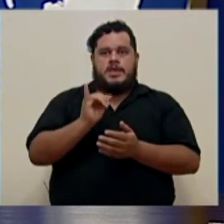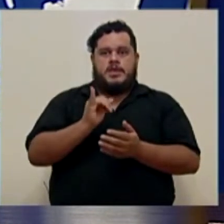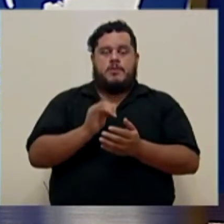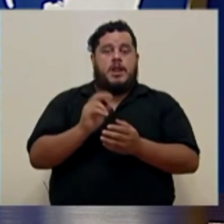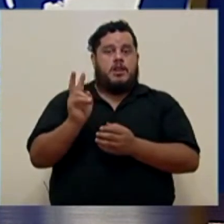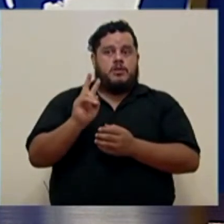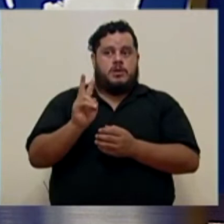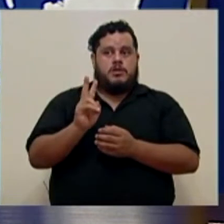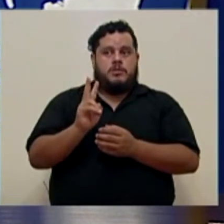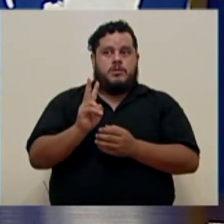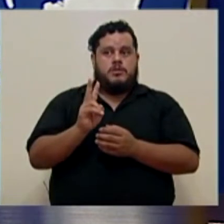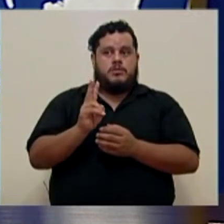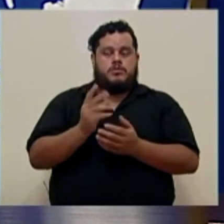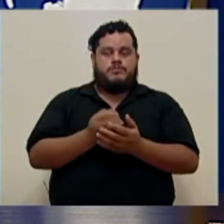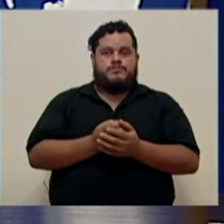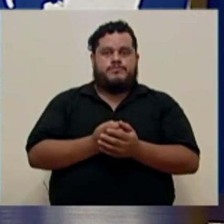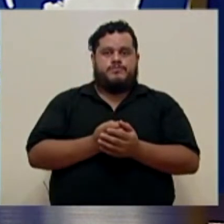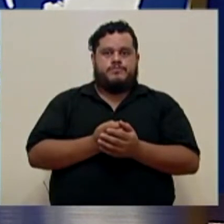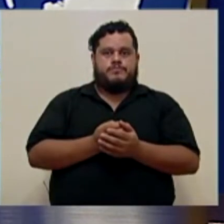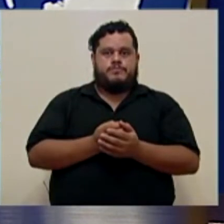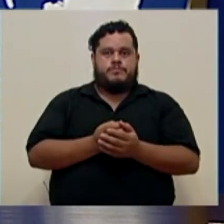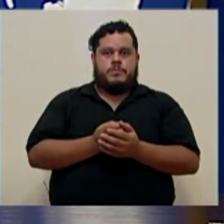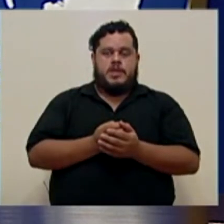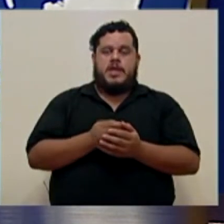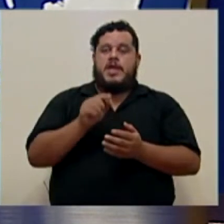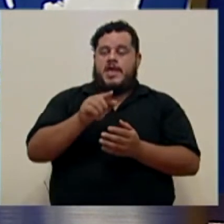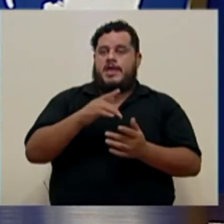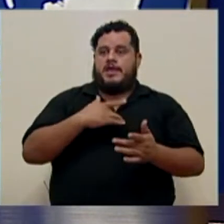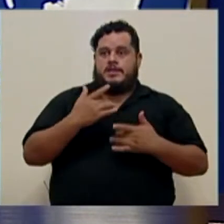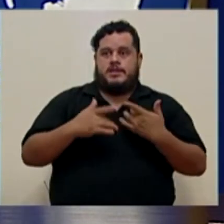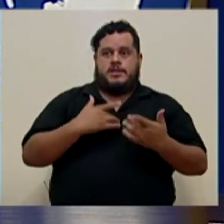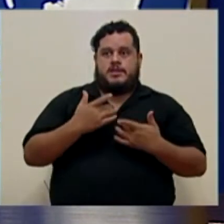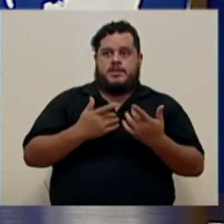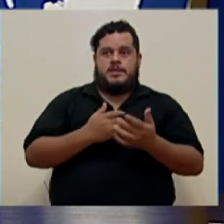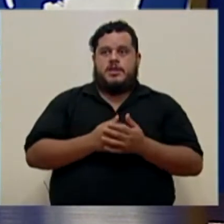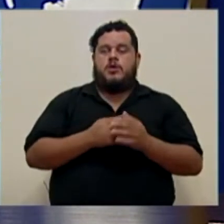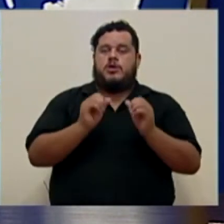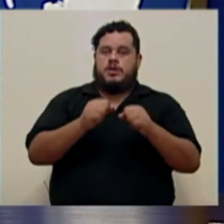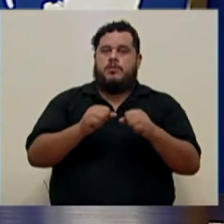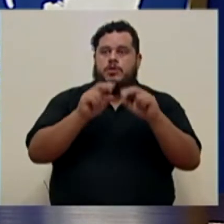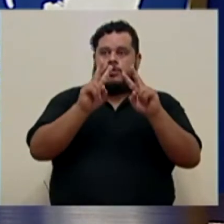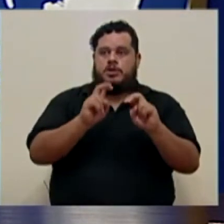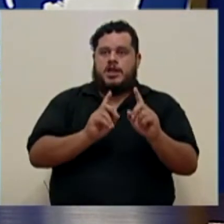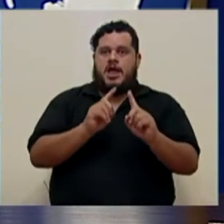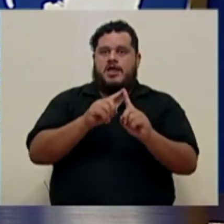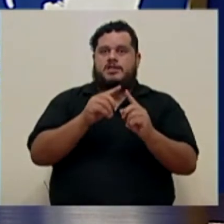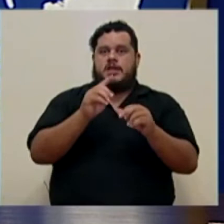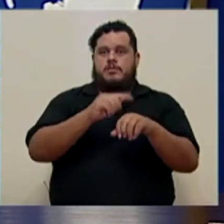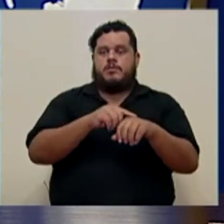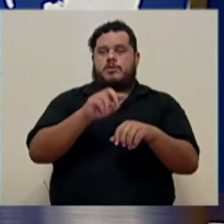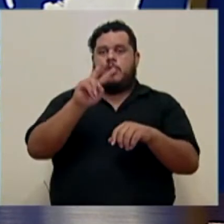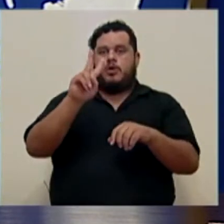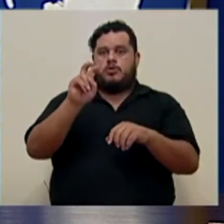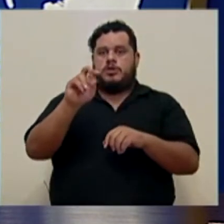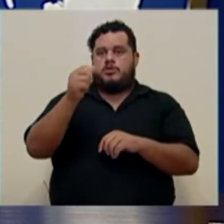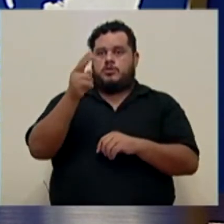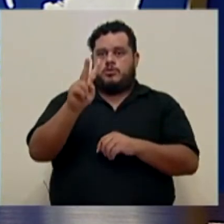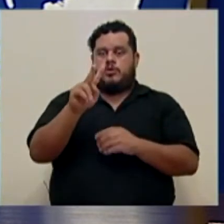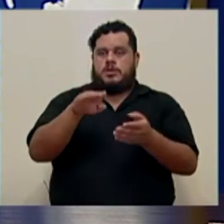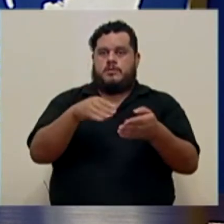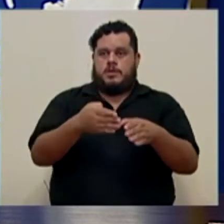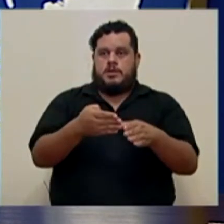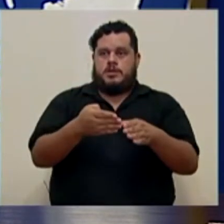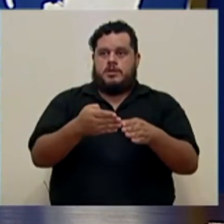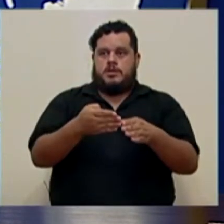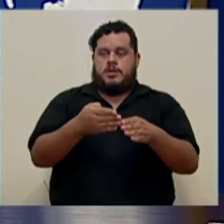virus que morir por el virus y en ese sentido se han podido analizar hasta el momento 212 fallecimientos registrados